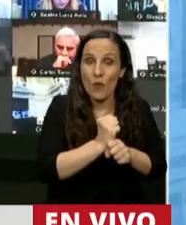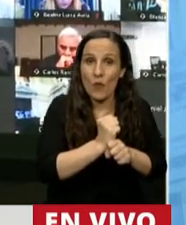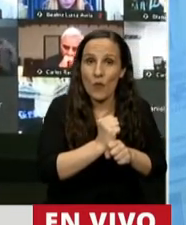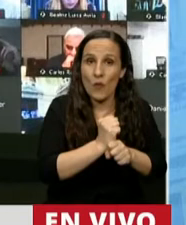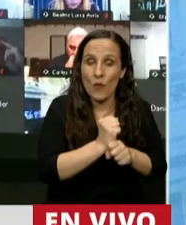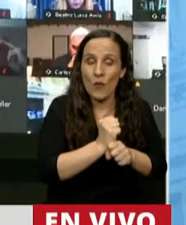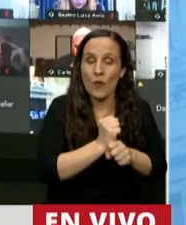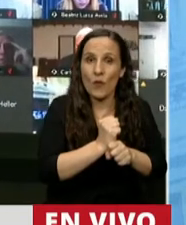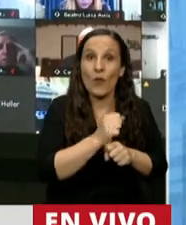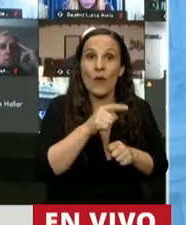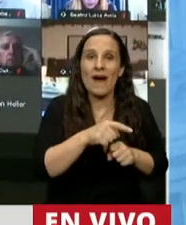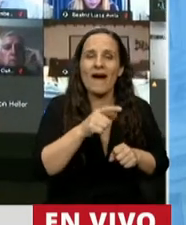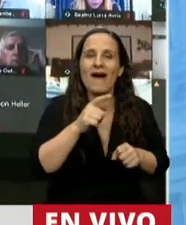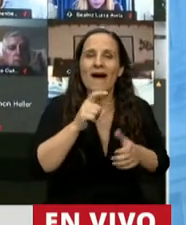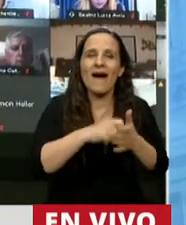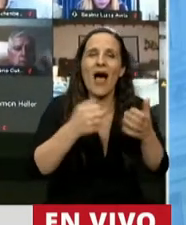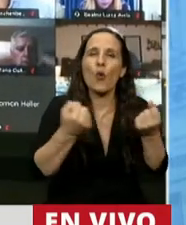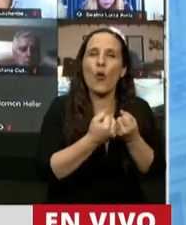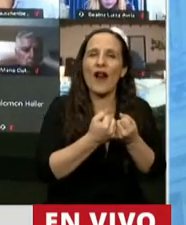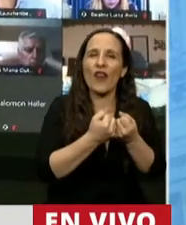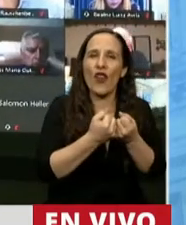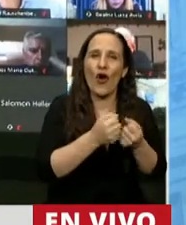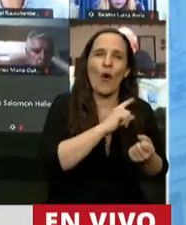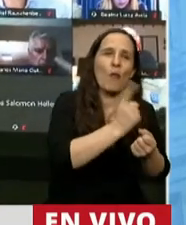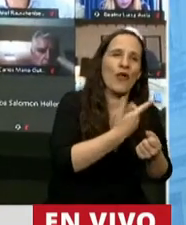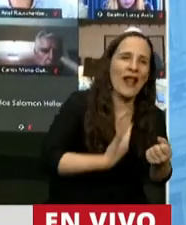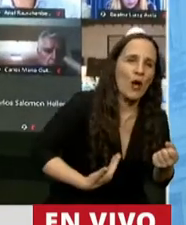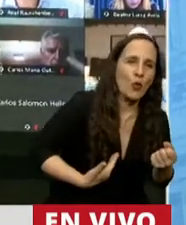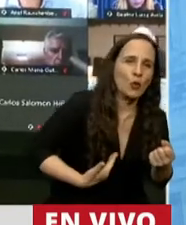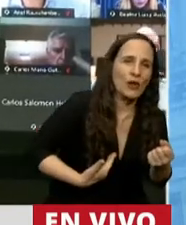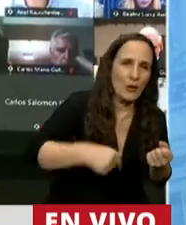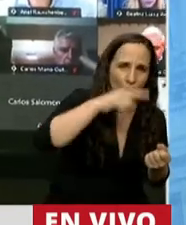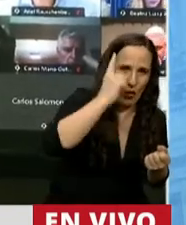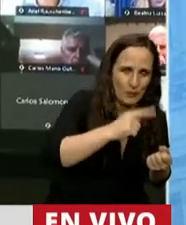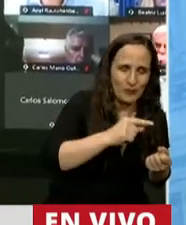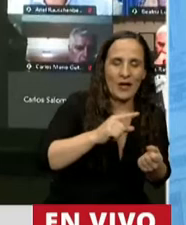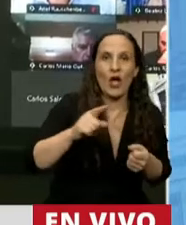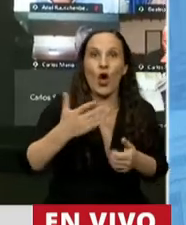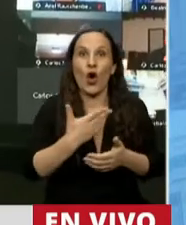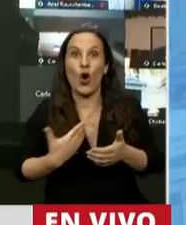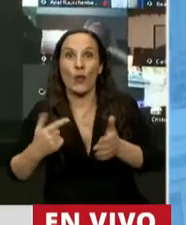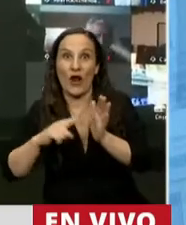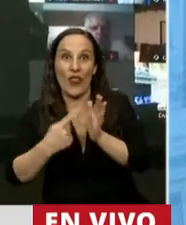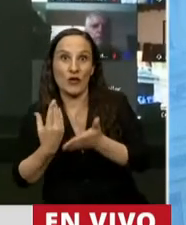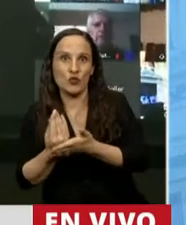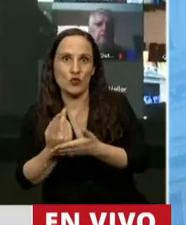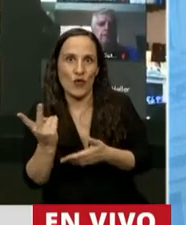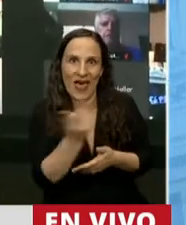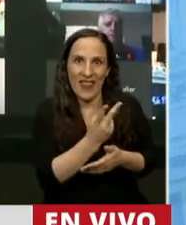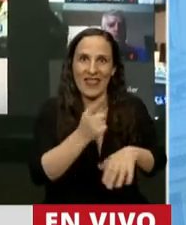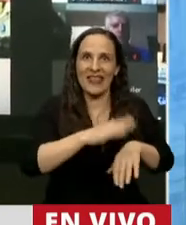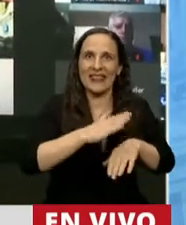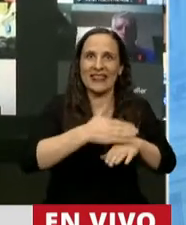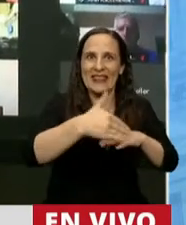el acuerdo en forma bilateral entre el Poder Ejecutivo Nacional y el Gobierno de la Ciudad Autónoma de Buenos Aires con un plazo,